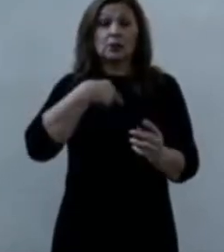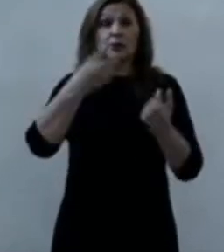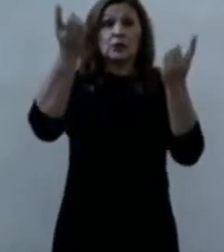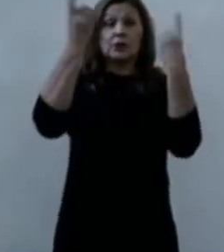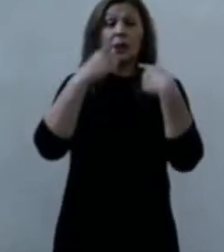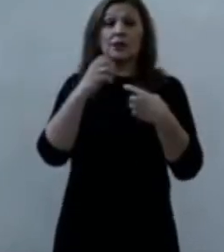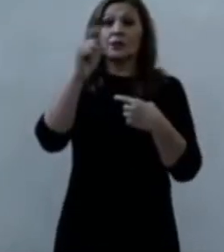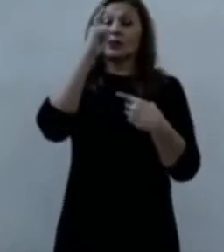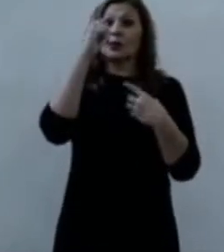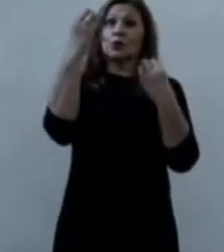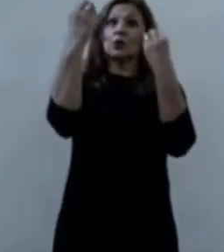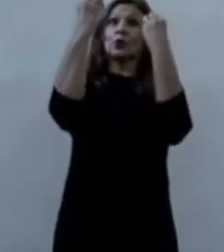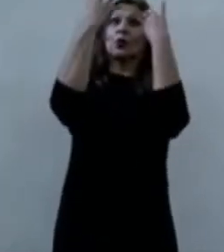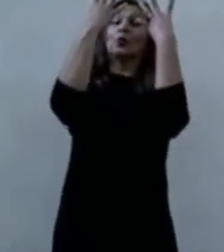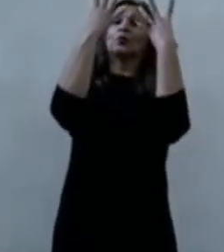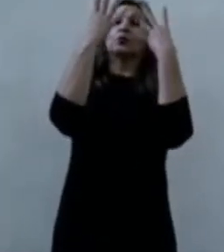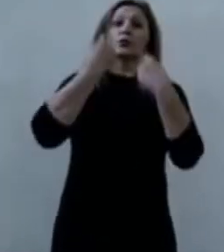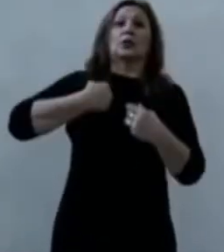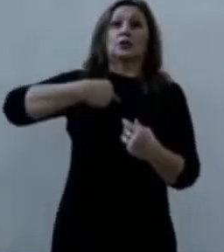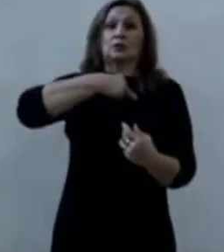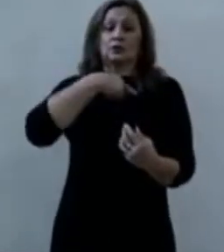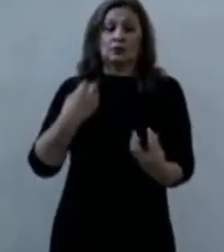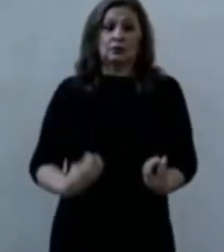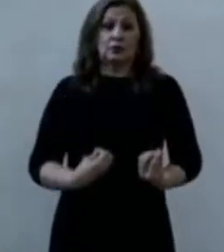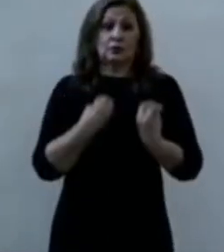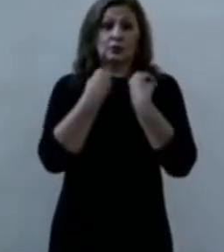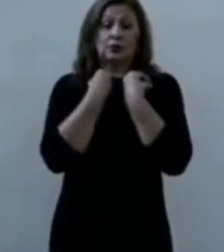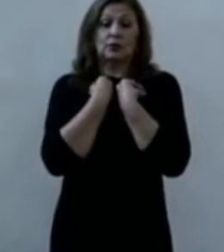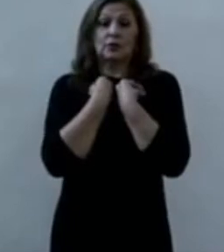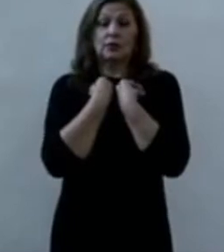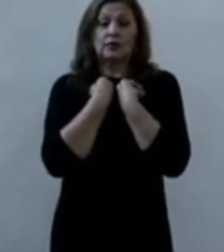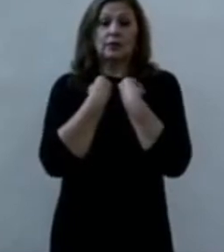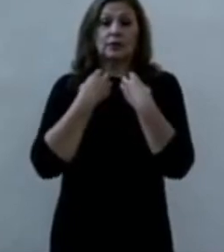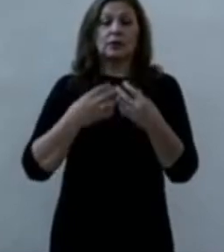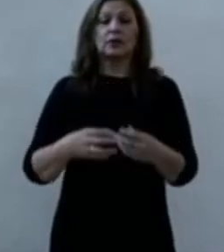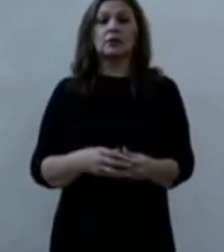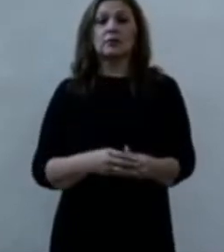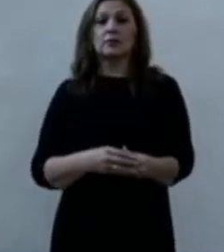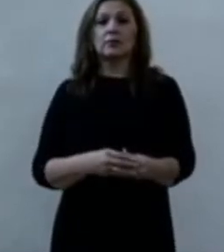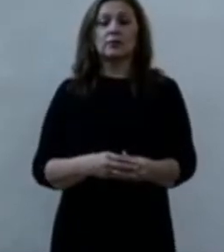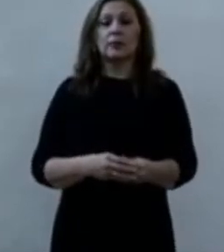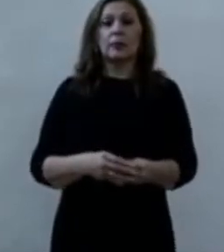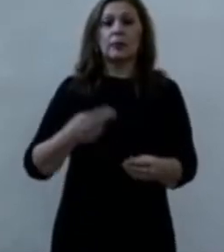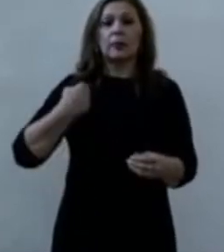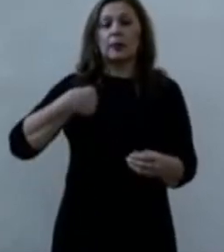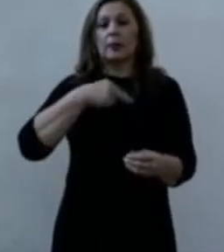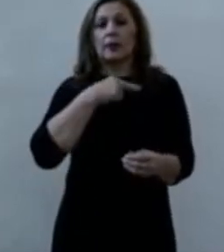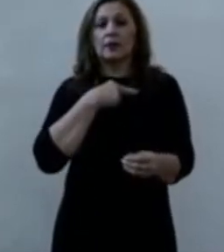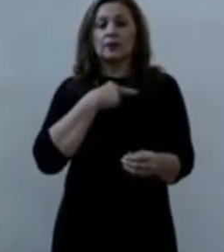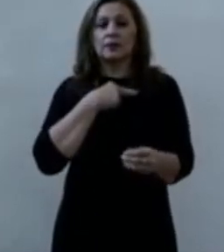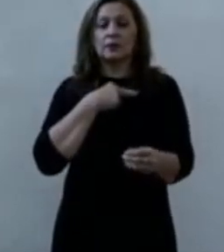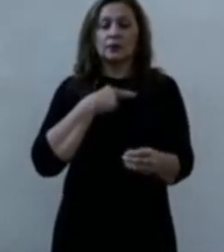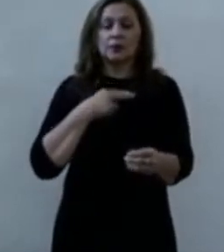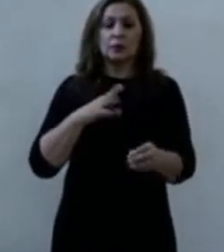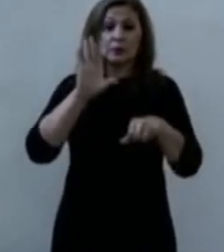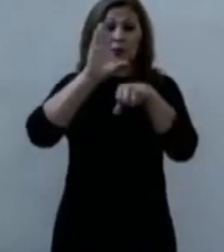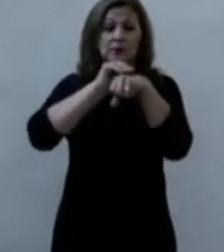muy dados todos nosotros a dejarnos impresionar